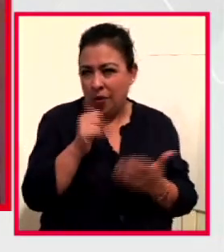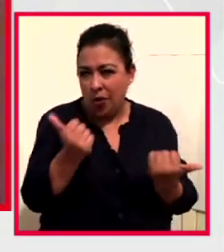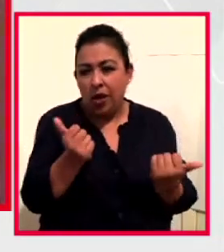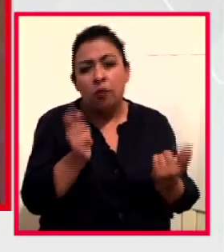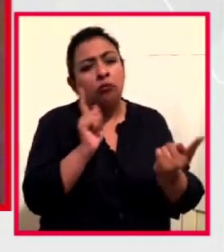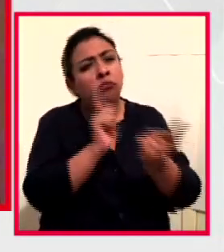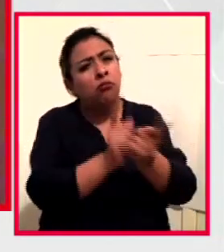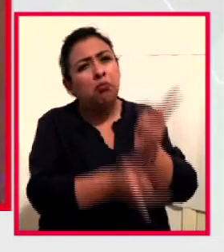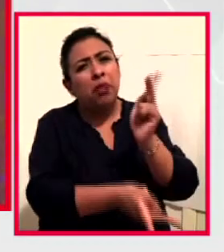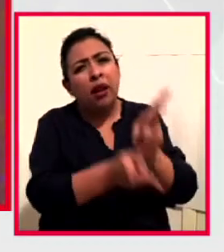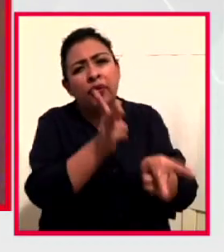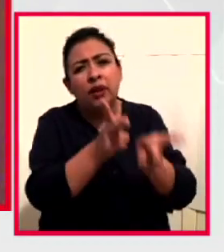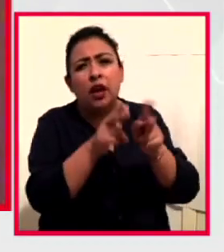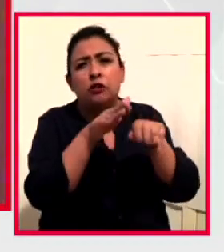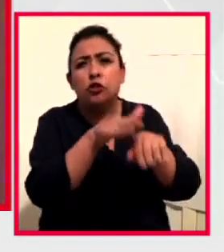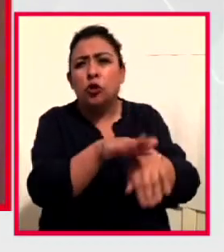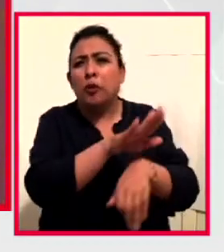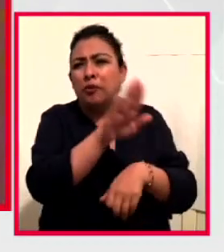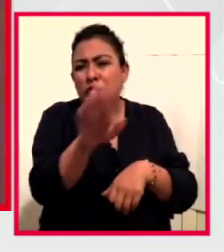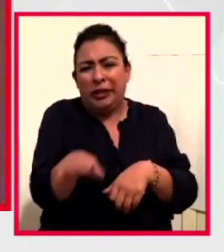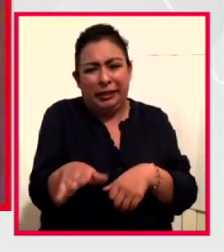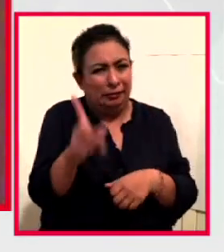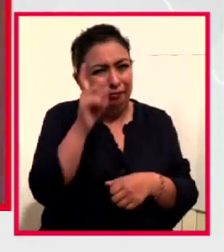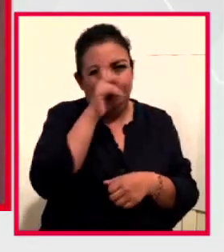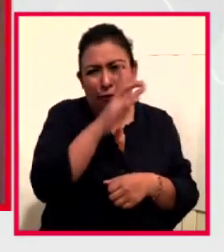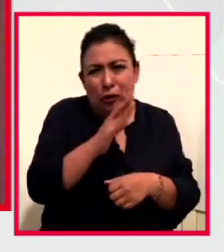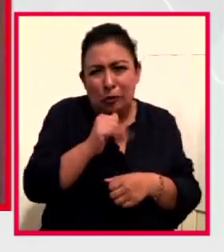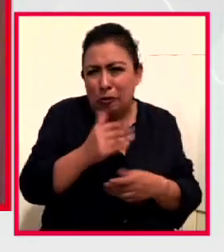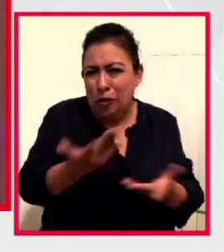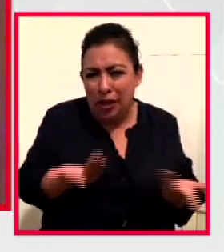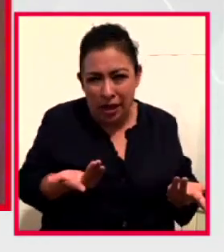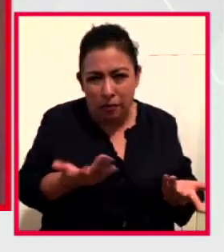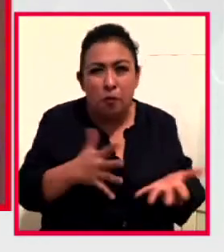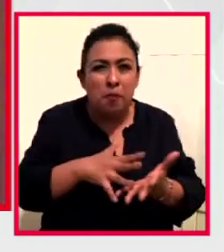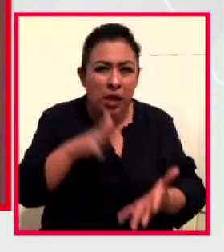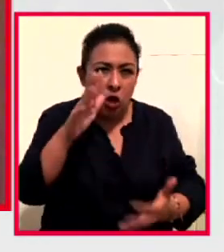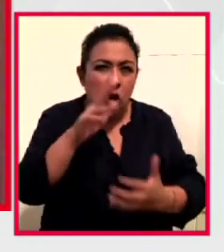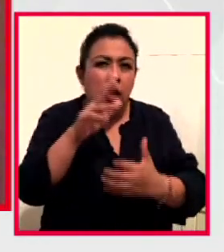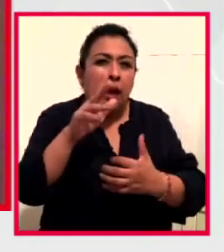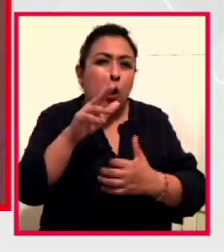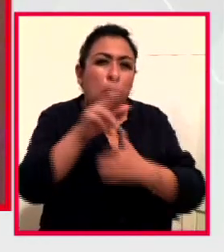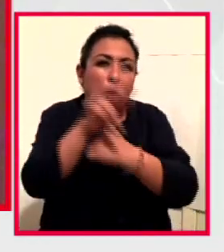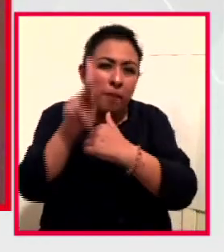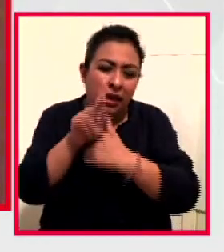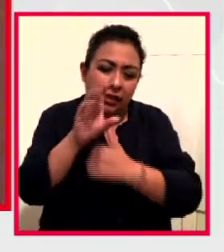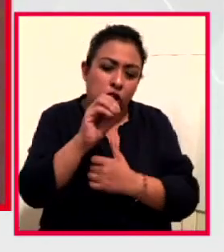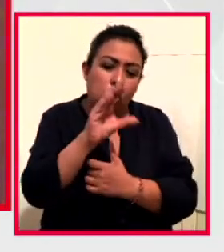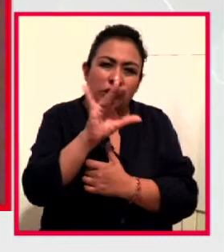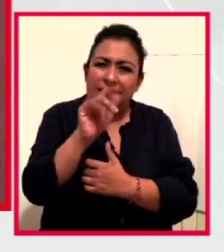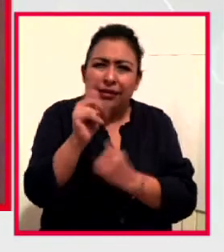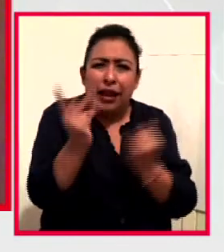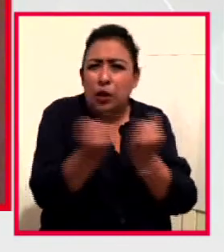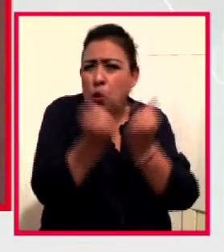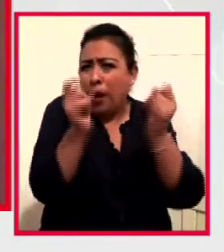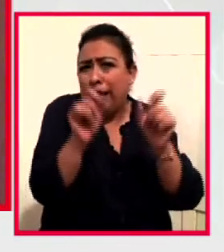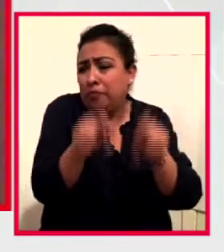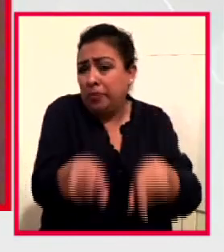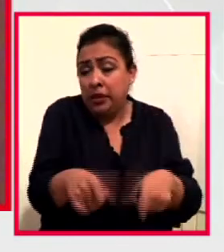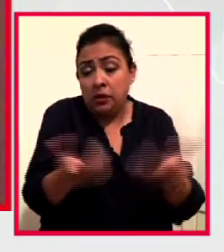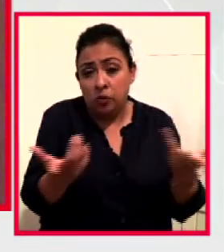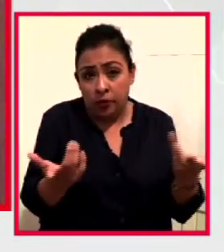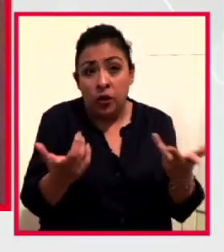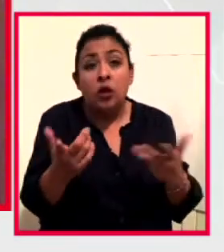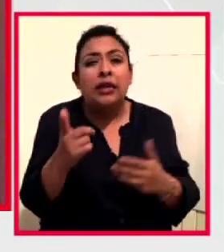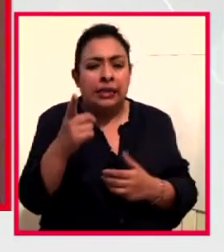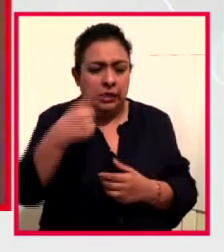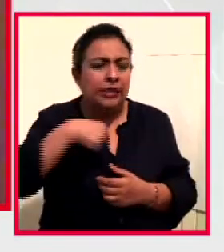relacionadas con la muerte como la mayoría de los países occidentales. De manera que, como sabemos que nos vamos